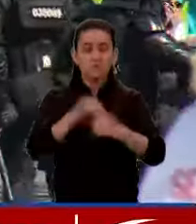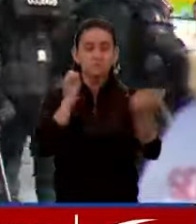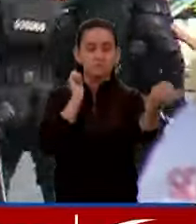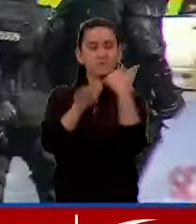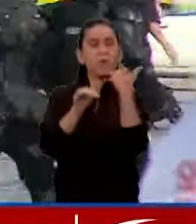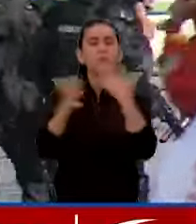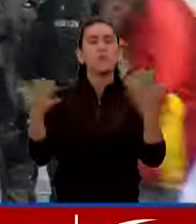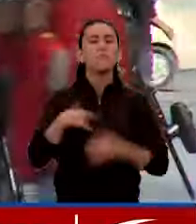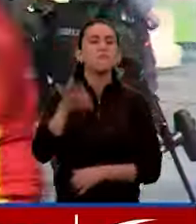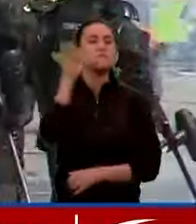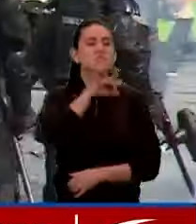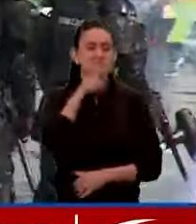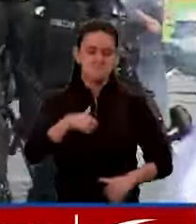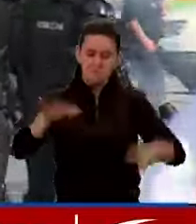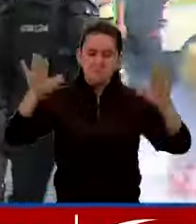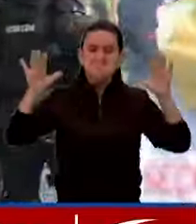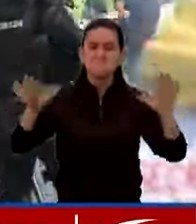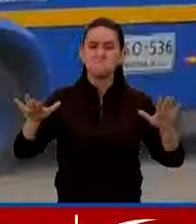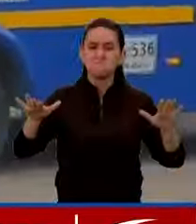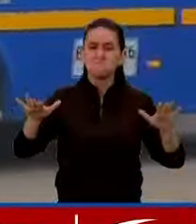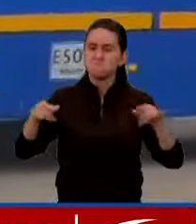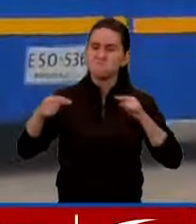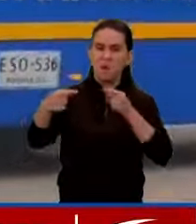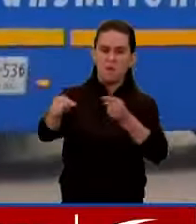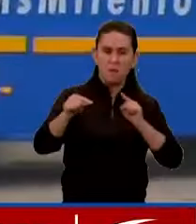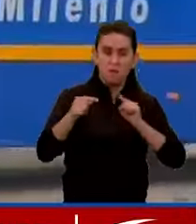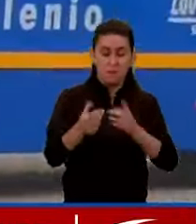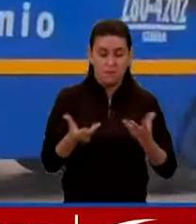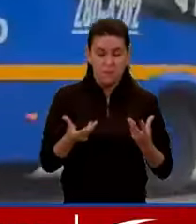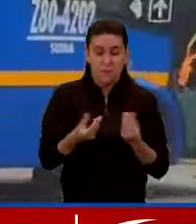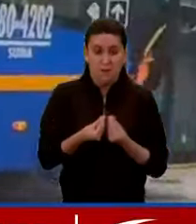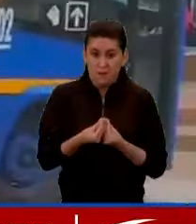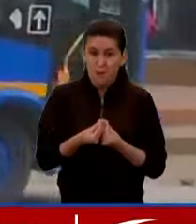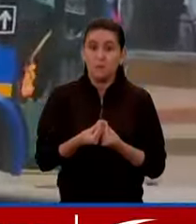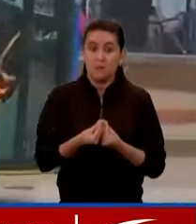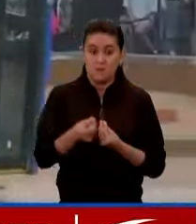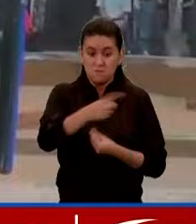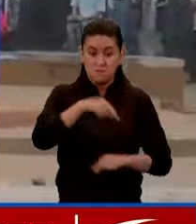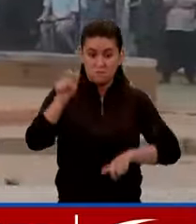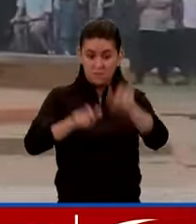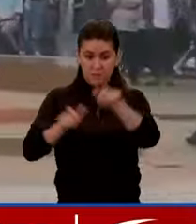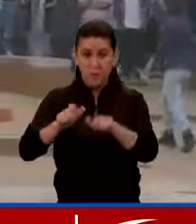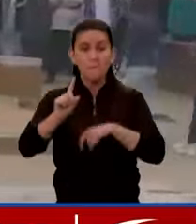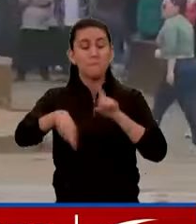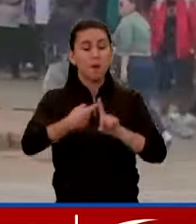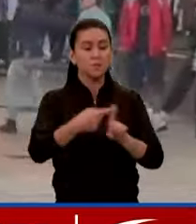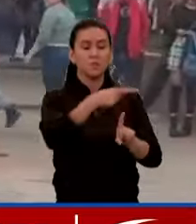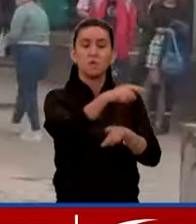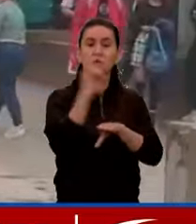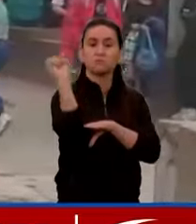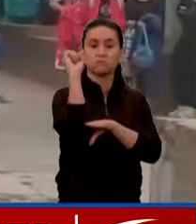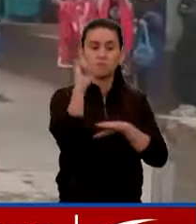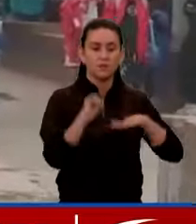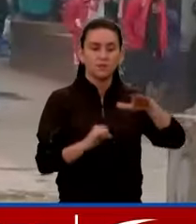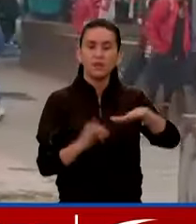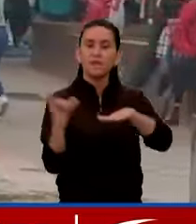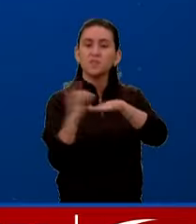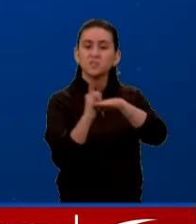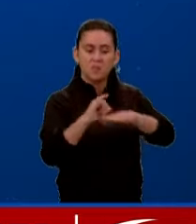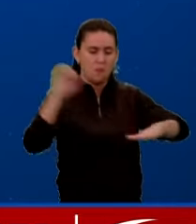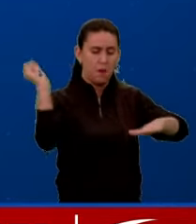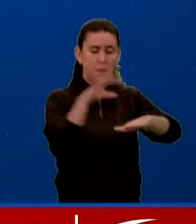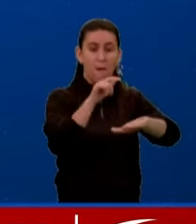Villavicencio. Entre los vehículos que quedaron en el bloqueo fue este bus del SITP. Los